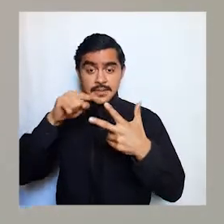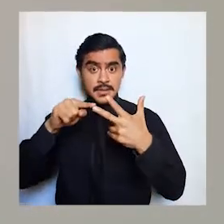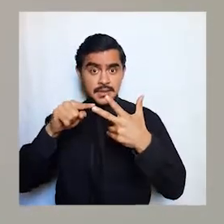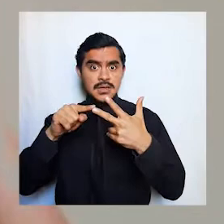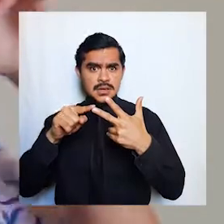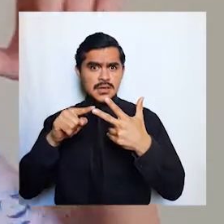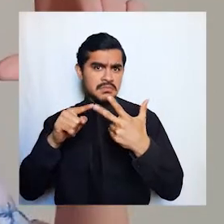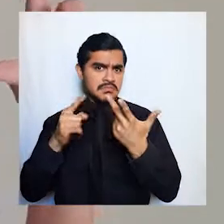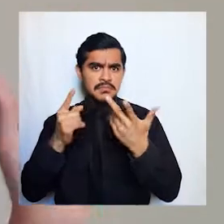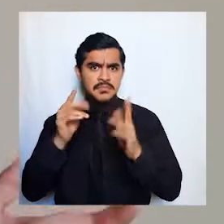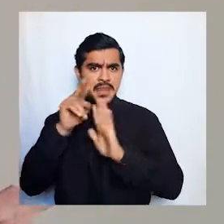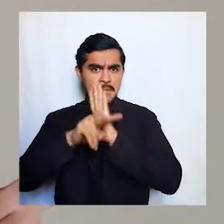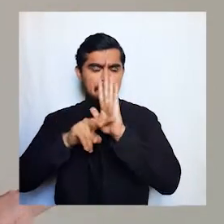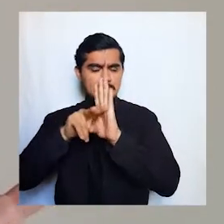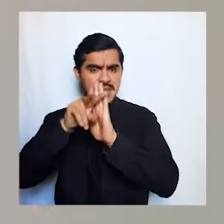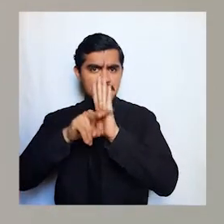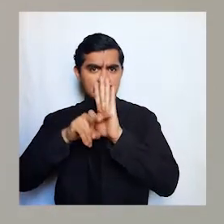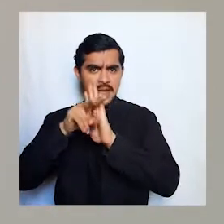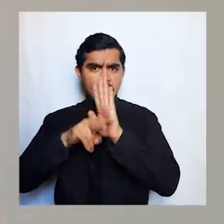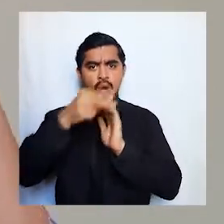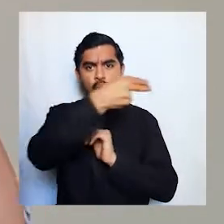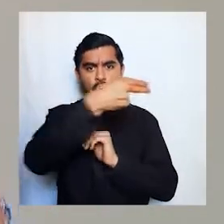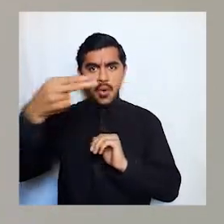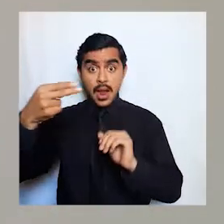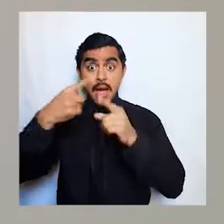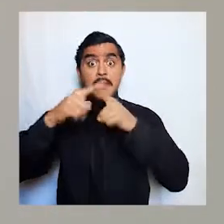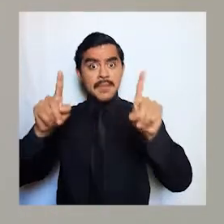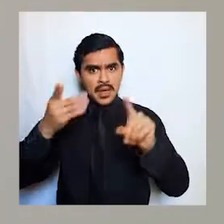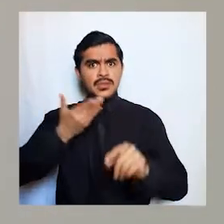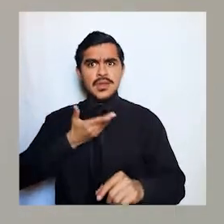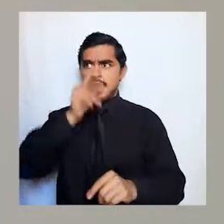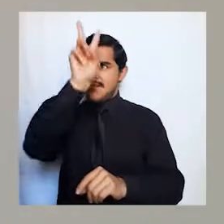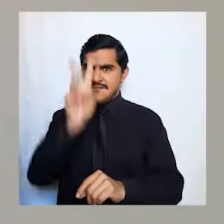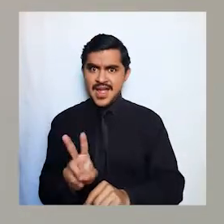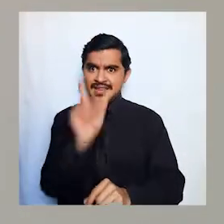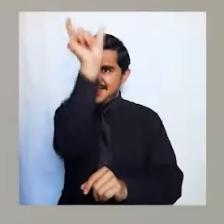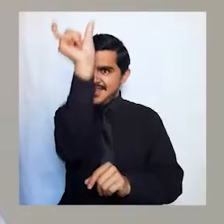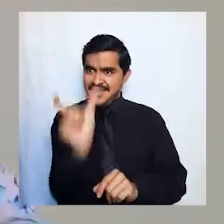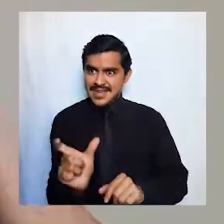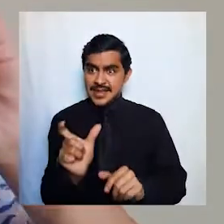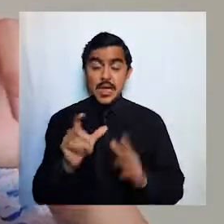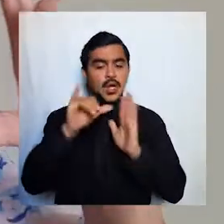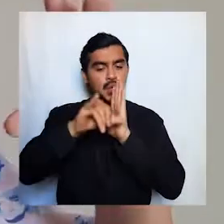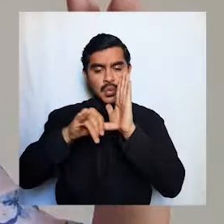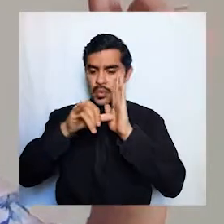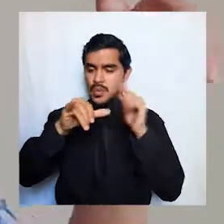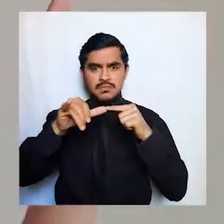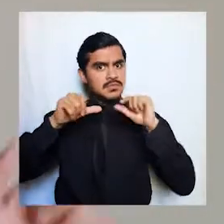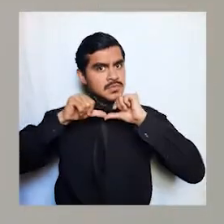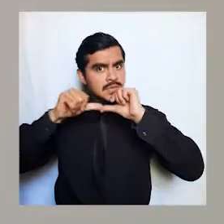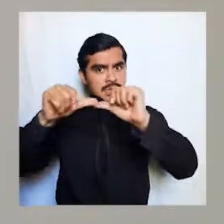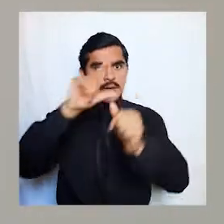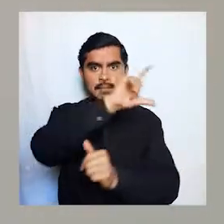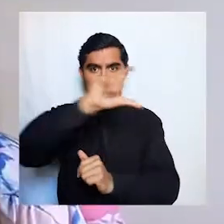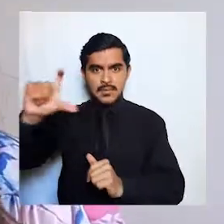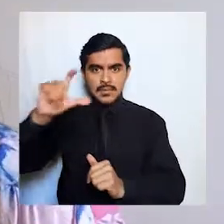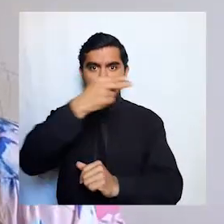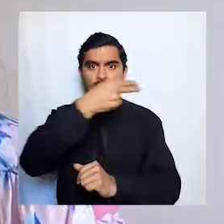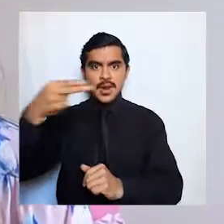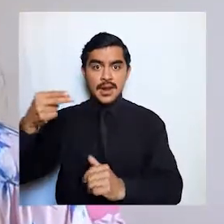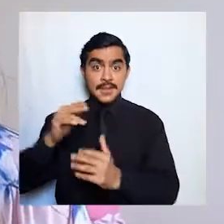encontrar muchos vídeos horizontales pero también hay verticales en youtube normalmente todo tiene que ser horizontal